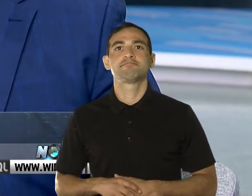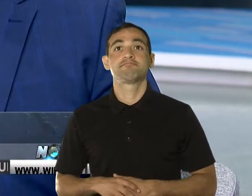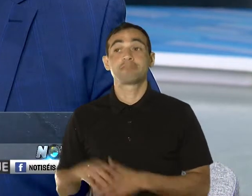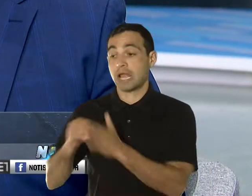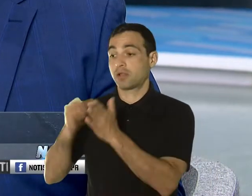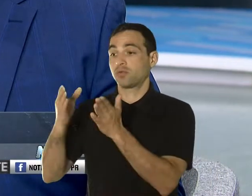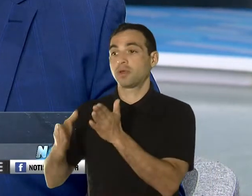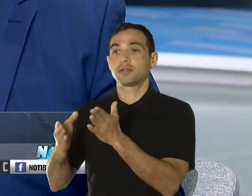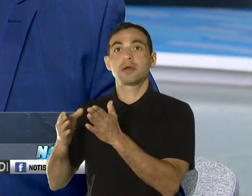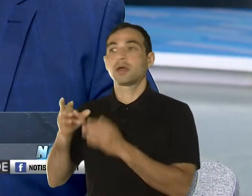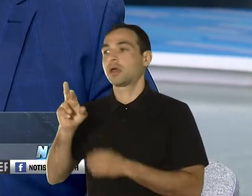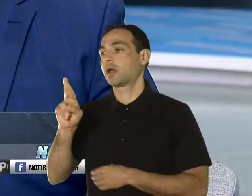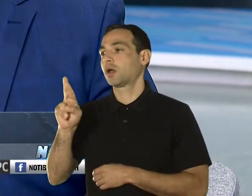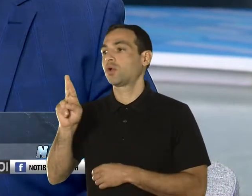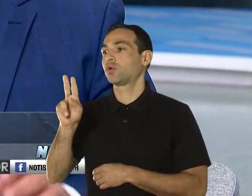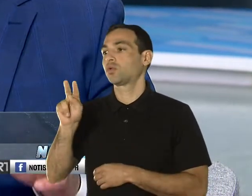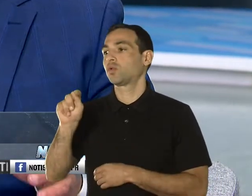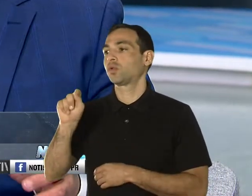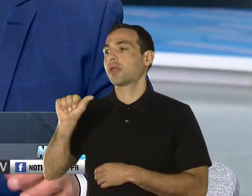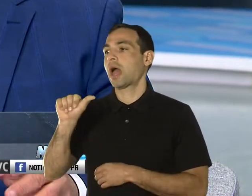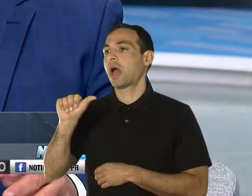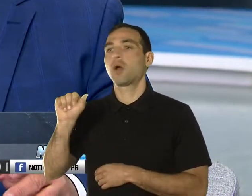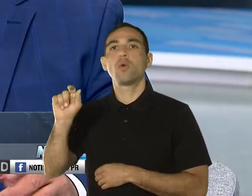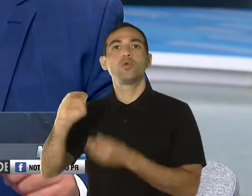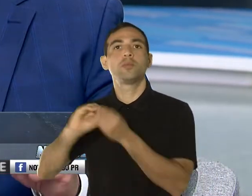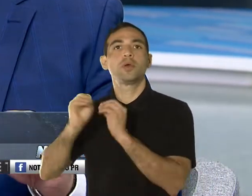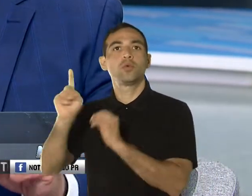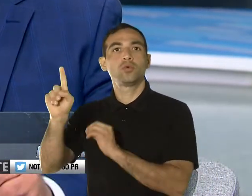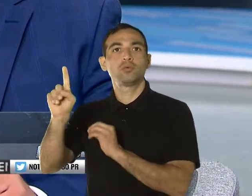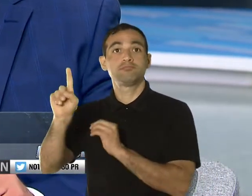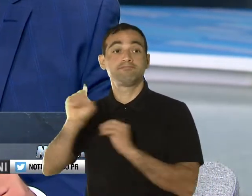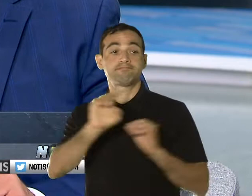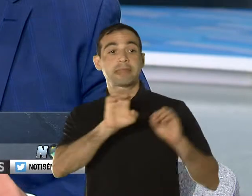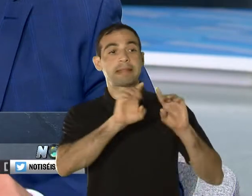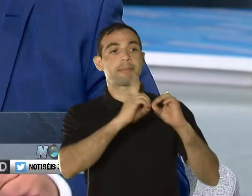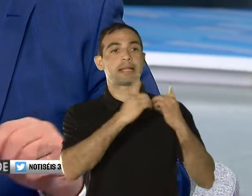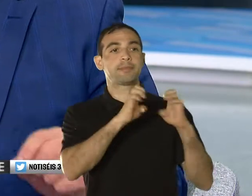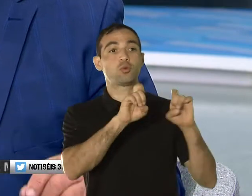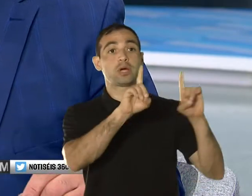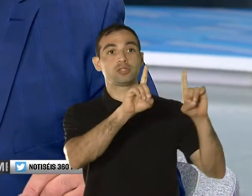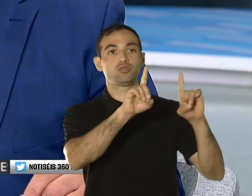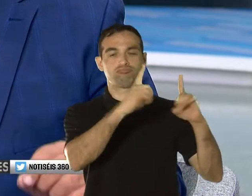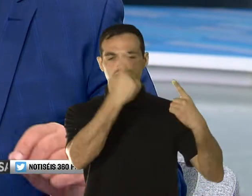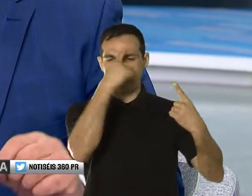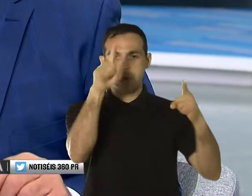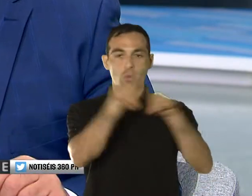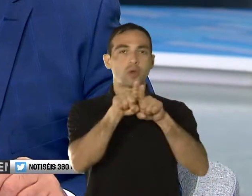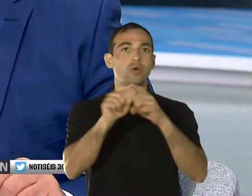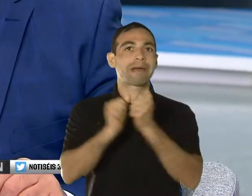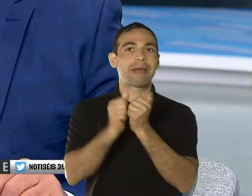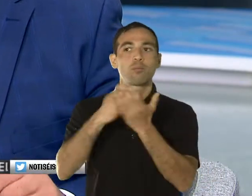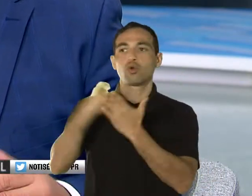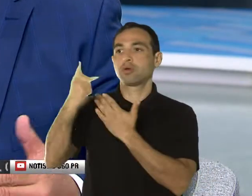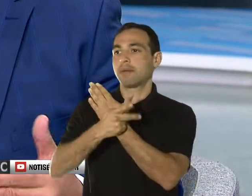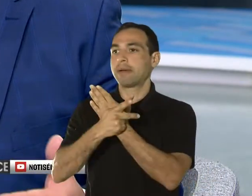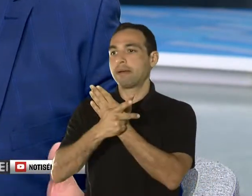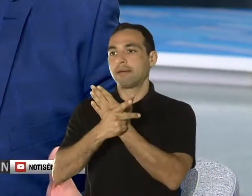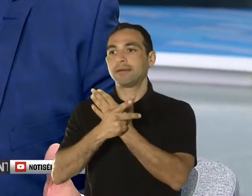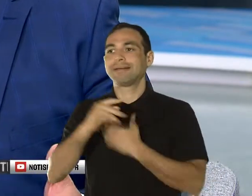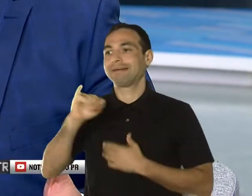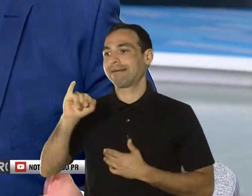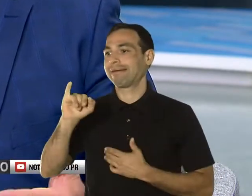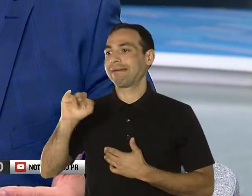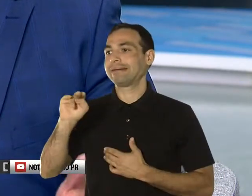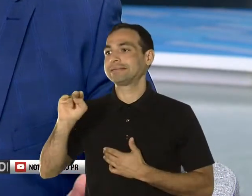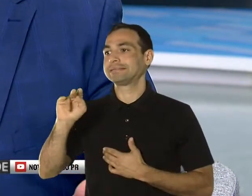Estudiantes de Ruta 1 se beneficiarán de un acuerdo realizado entre el Departamento de Educación y el programa INSEC para proveerle experiencias